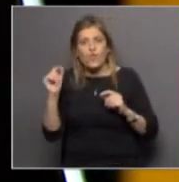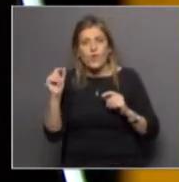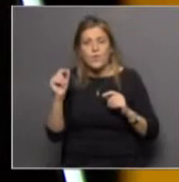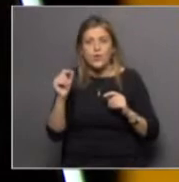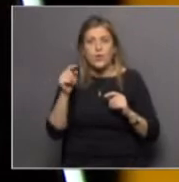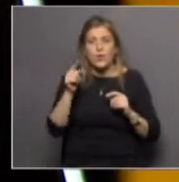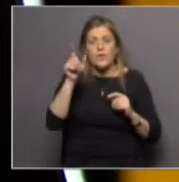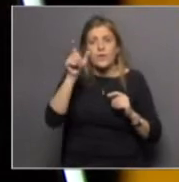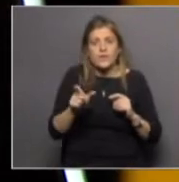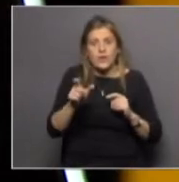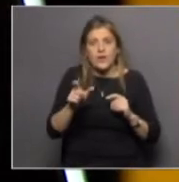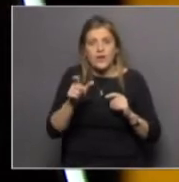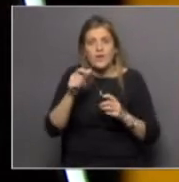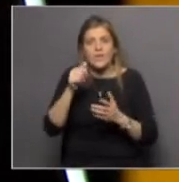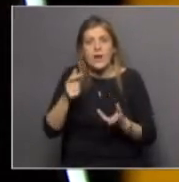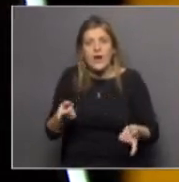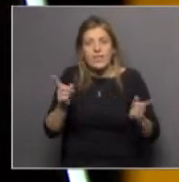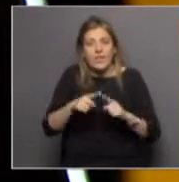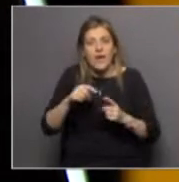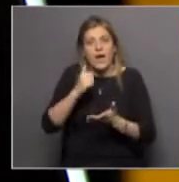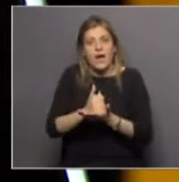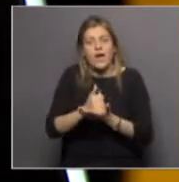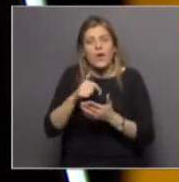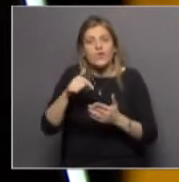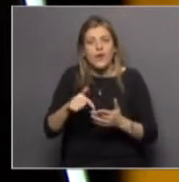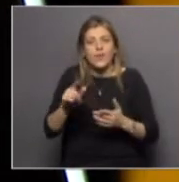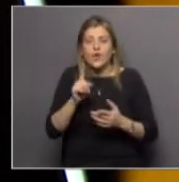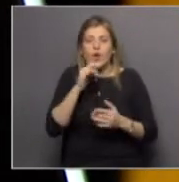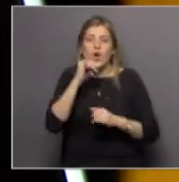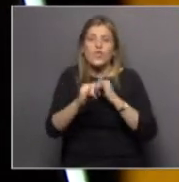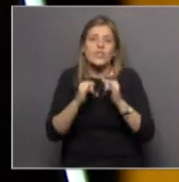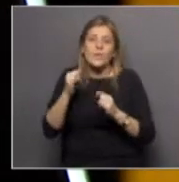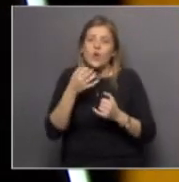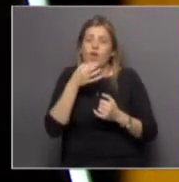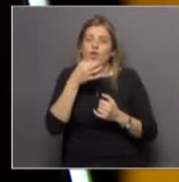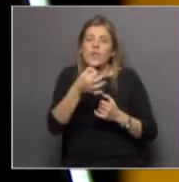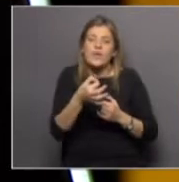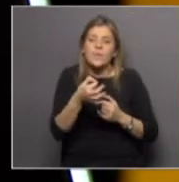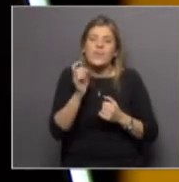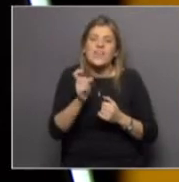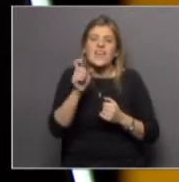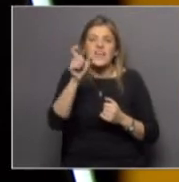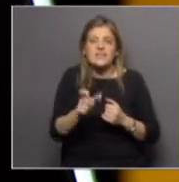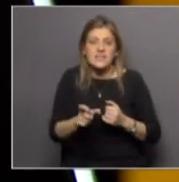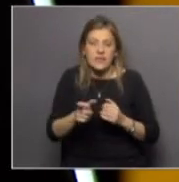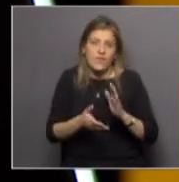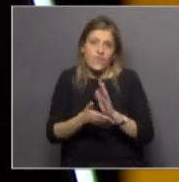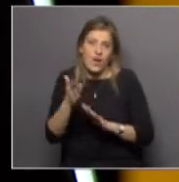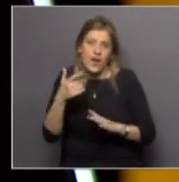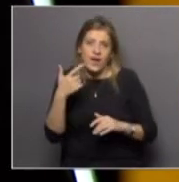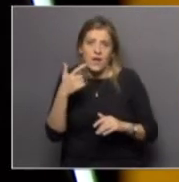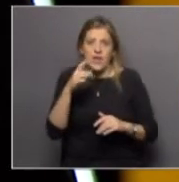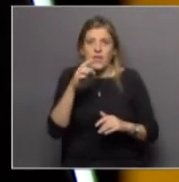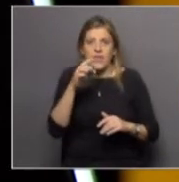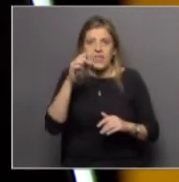alguien que nos acompañó en el cierre y que nos va a volver a acompañar hoy y no les comentamos quién era no les dimos los piques vamos a irnos con un